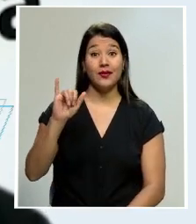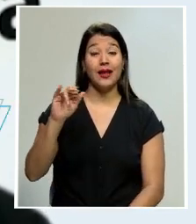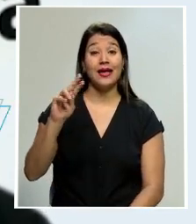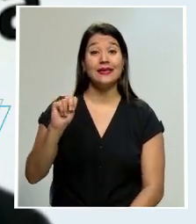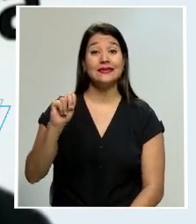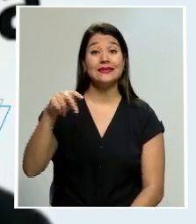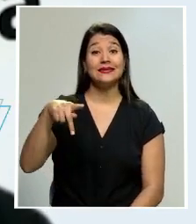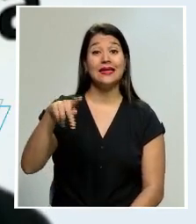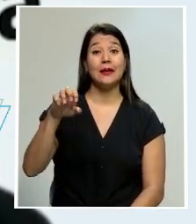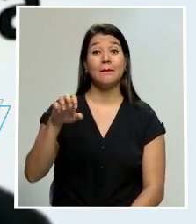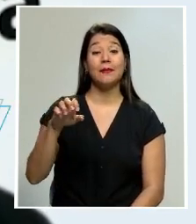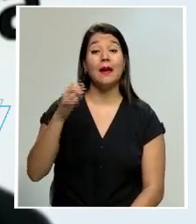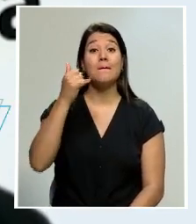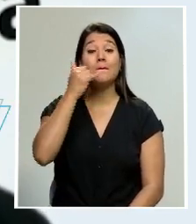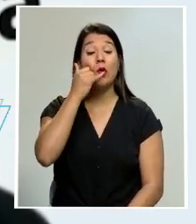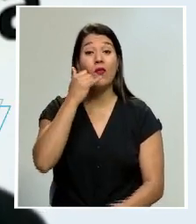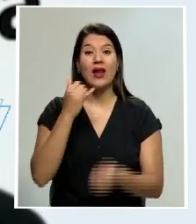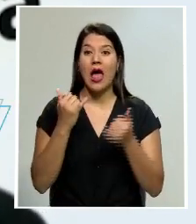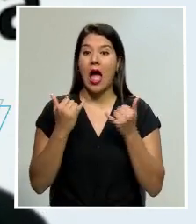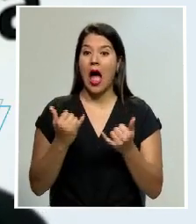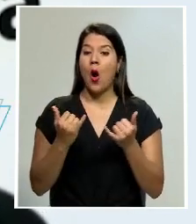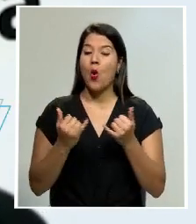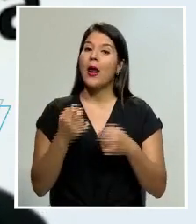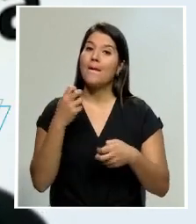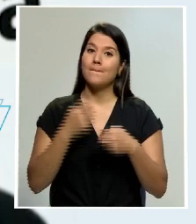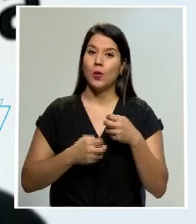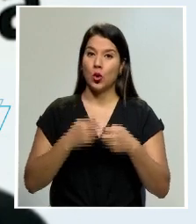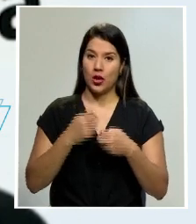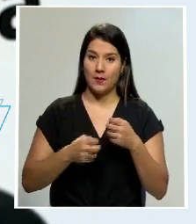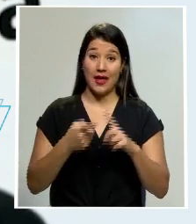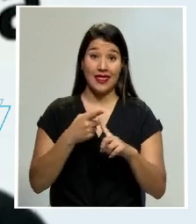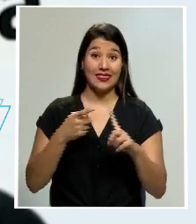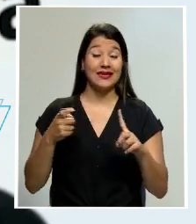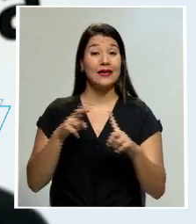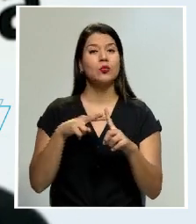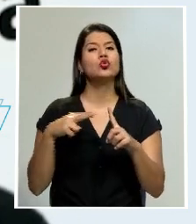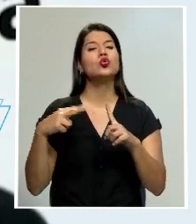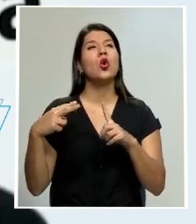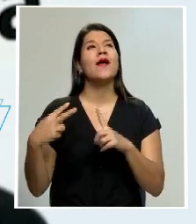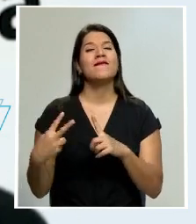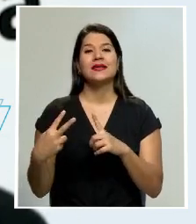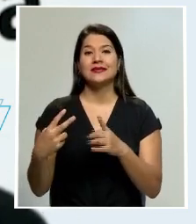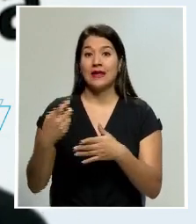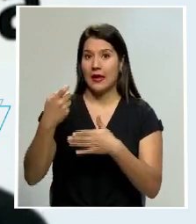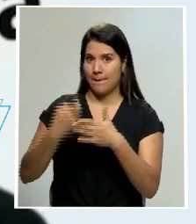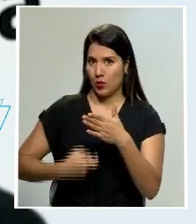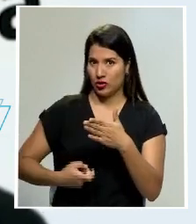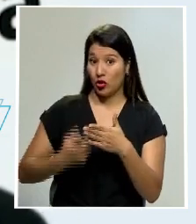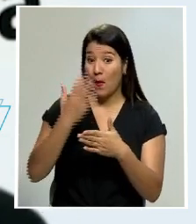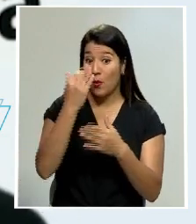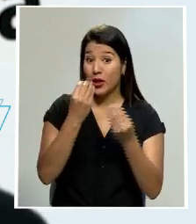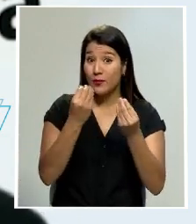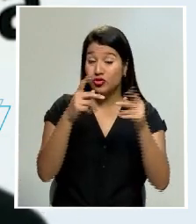se nos está convirtiendo en un problema desde el punto de vista de la evasión. desgraciadamente,